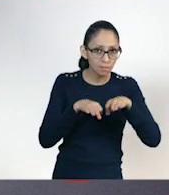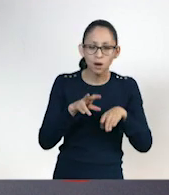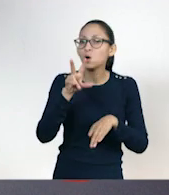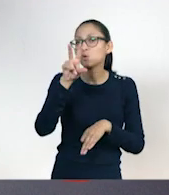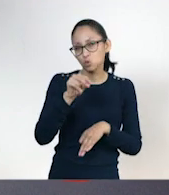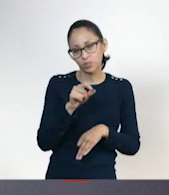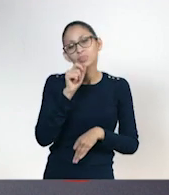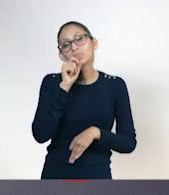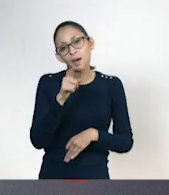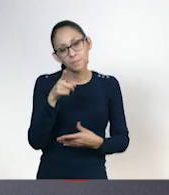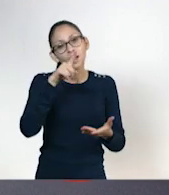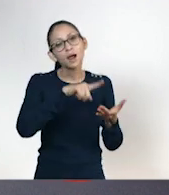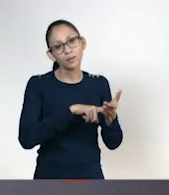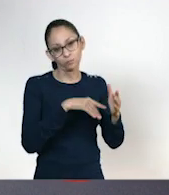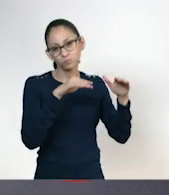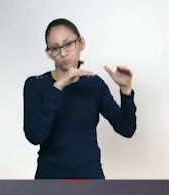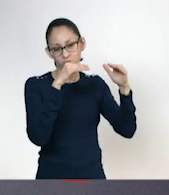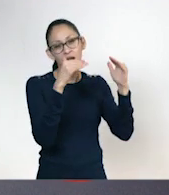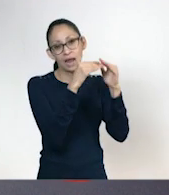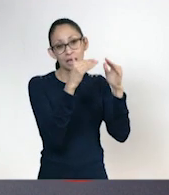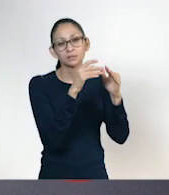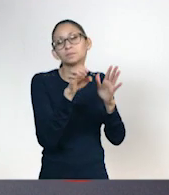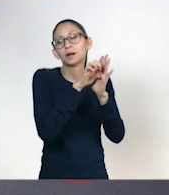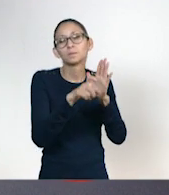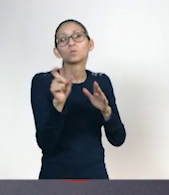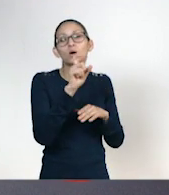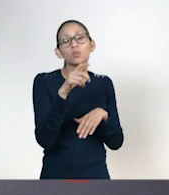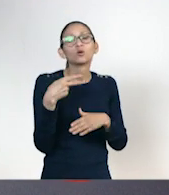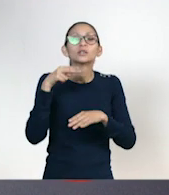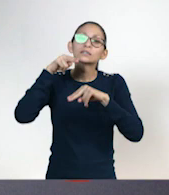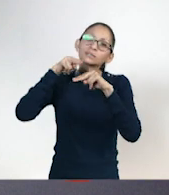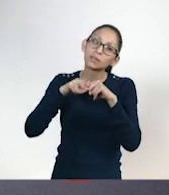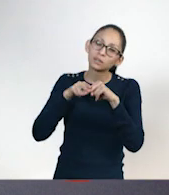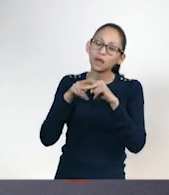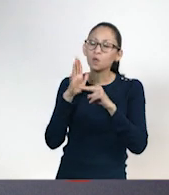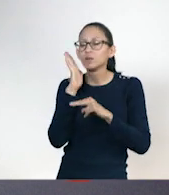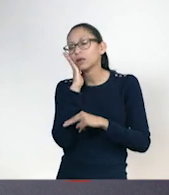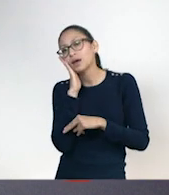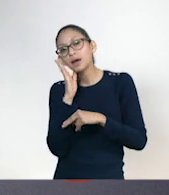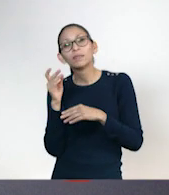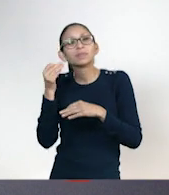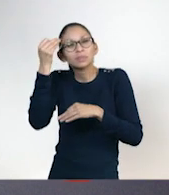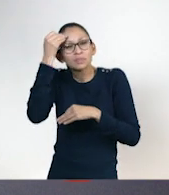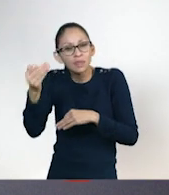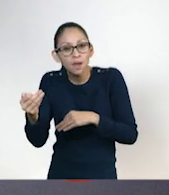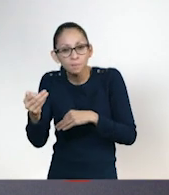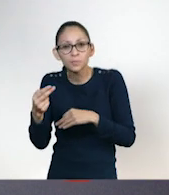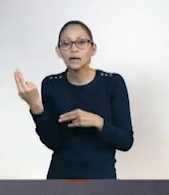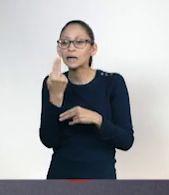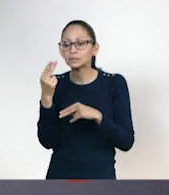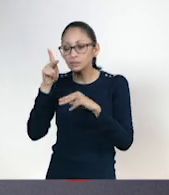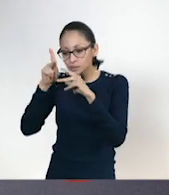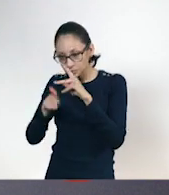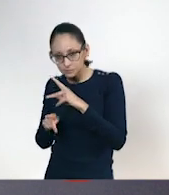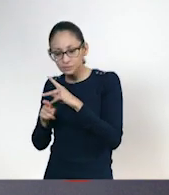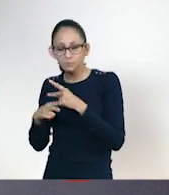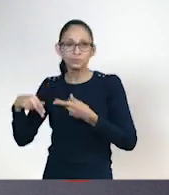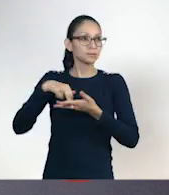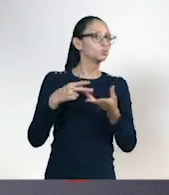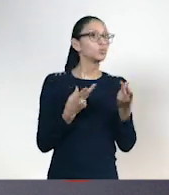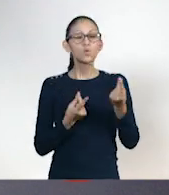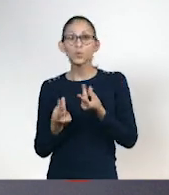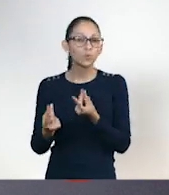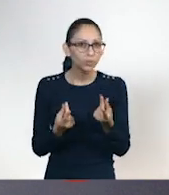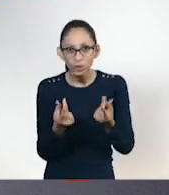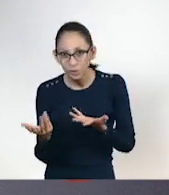lleva a cabo en la casa. Después de estar mucho tiempo sentados o acostados, lo recomendable es que te levantes y hagas una pausa activa. Ok, ok.